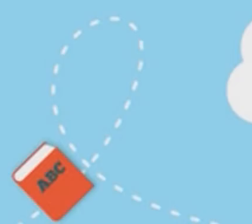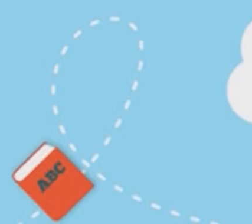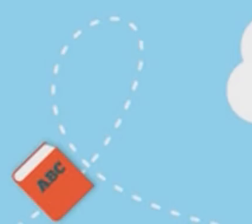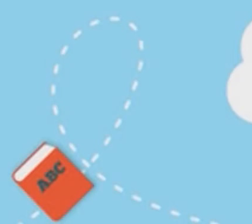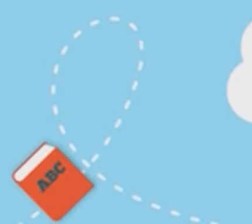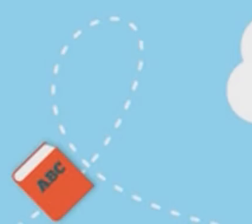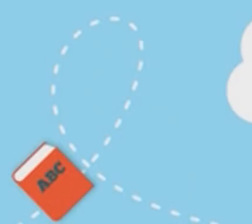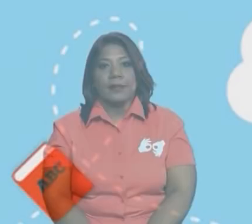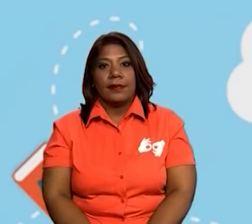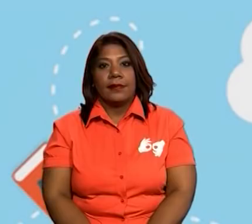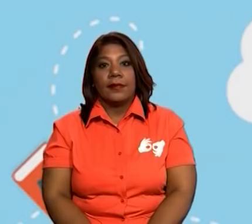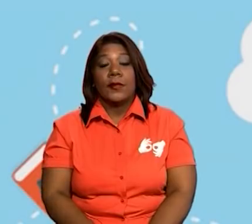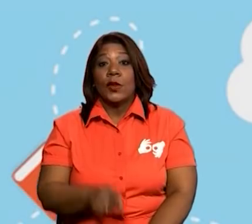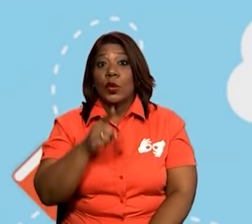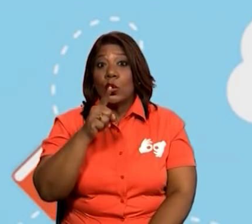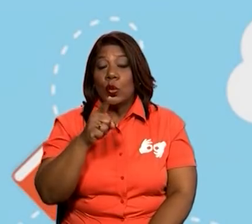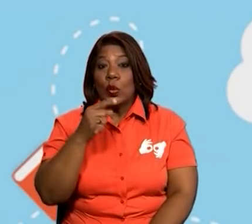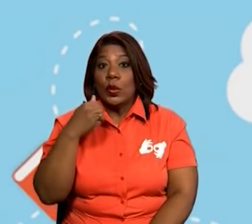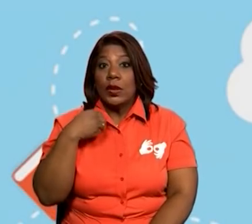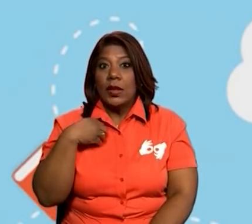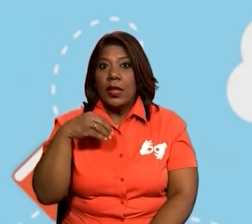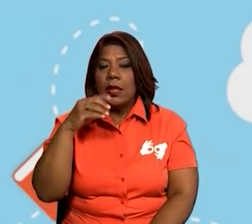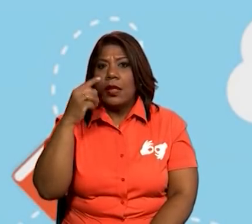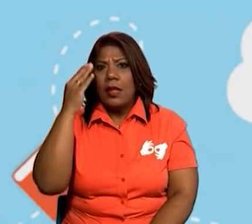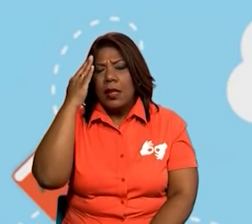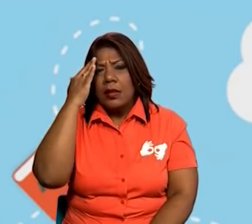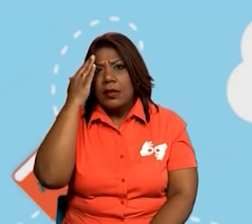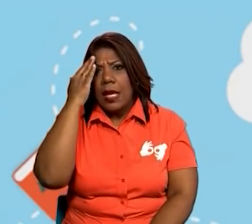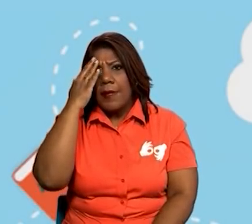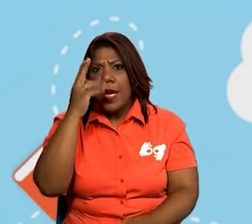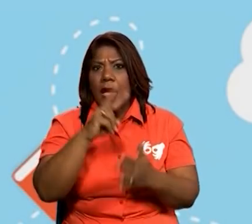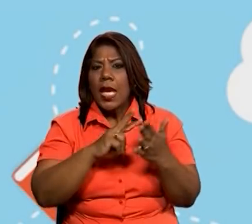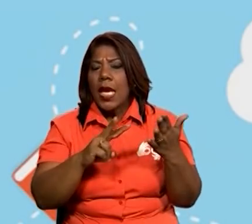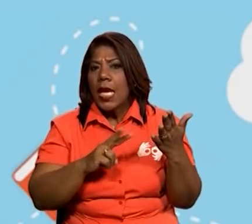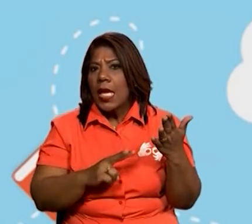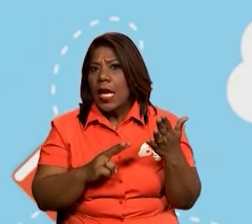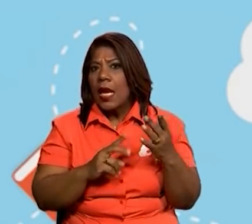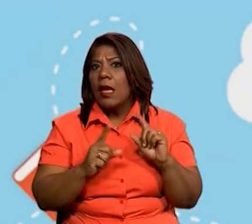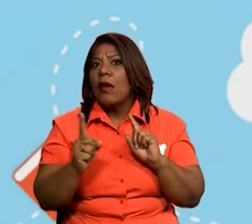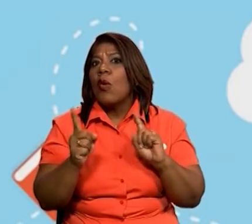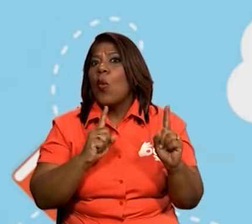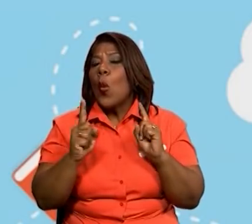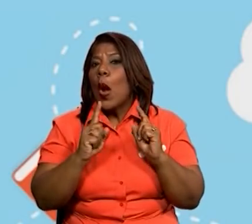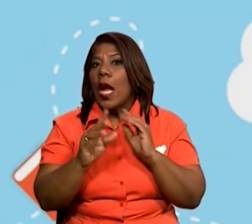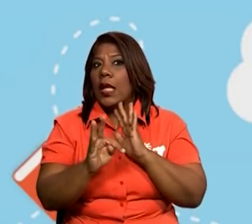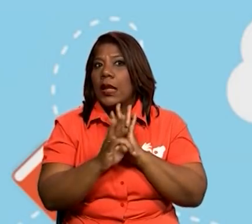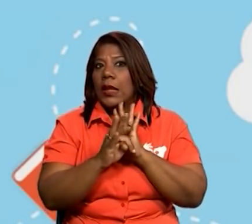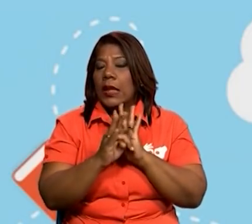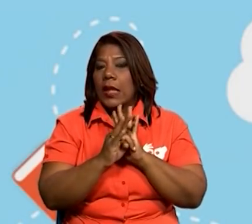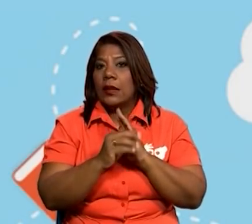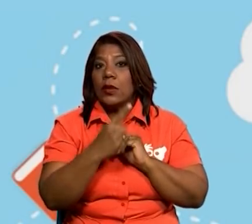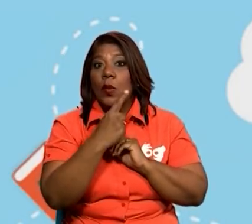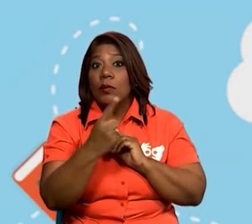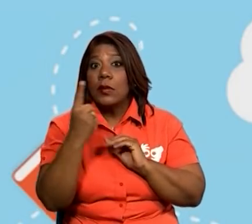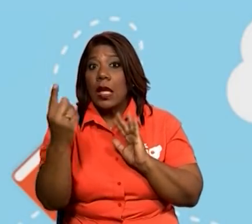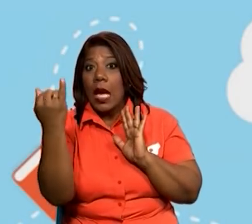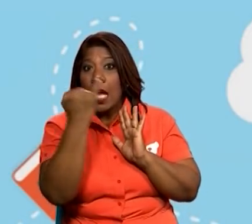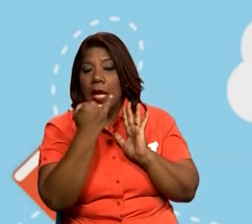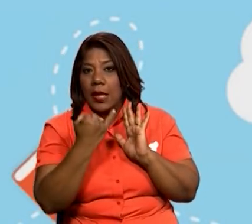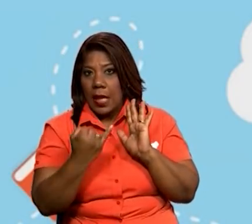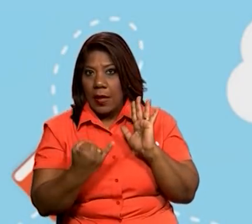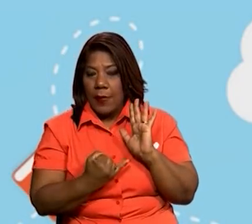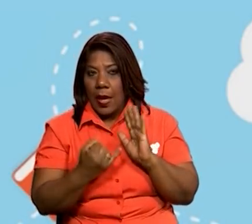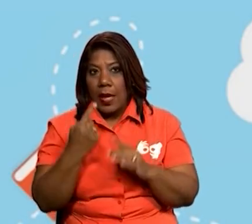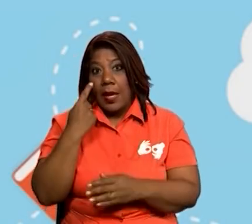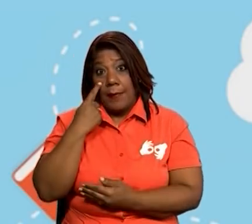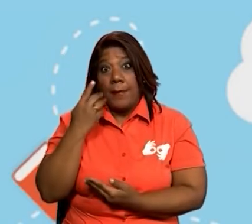Solícita al niño que identifique el tipo de texto al que pertenece cada imagen y que escribe el nombre en el